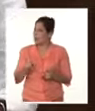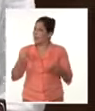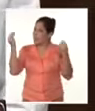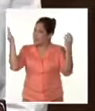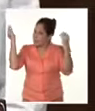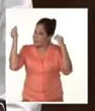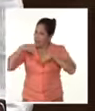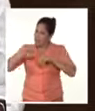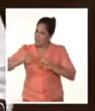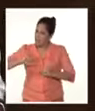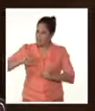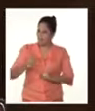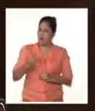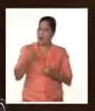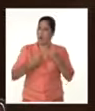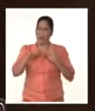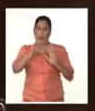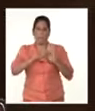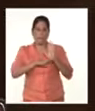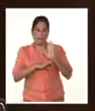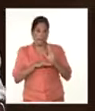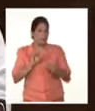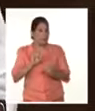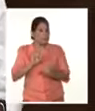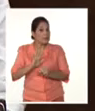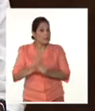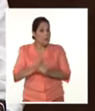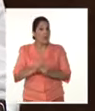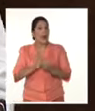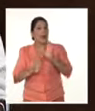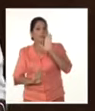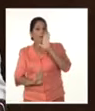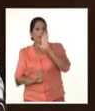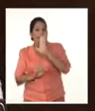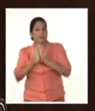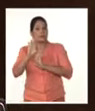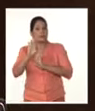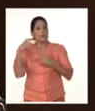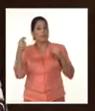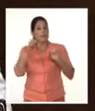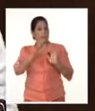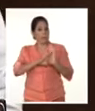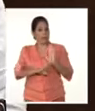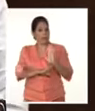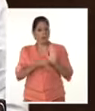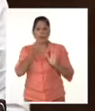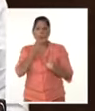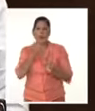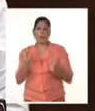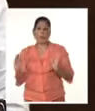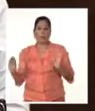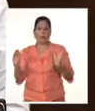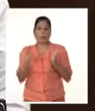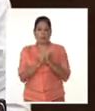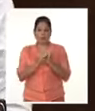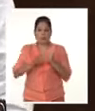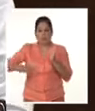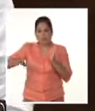que muchas de estas medidas, para iniciarlas, para avanzar en ellas, para poderlas implementar,